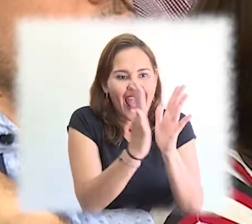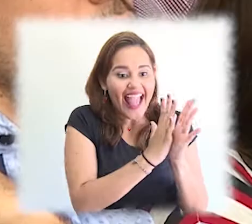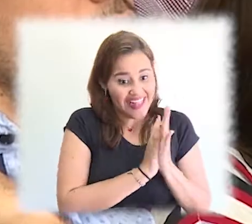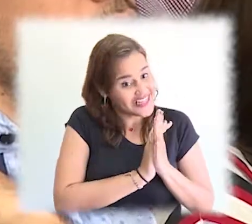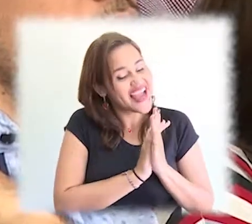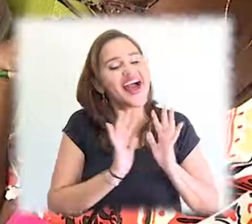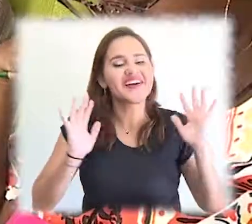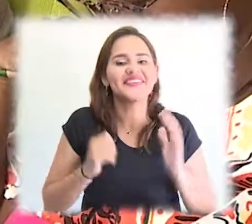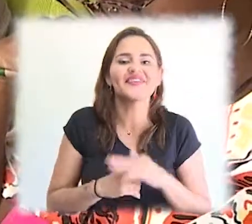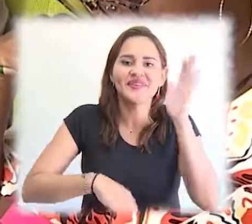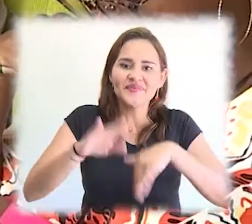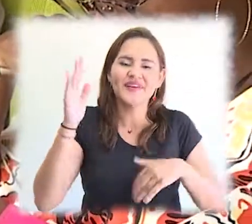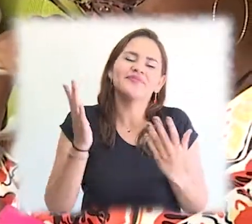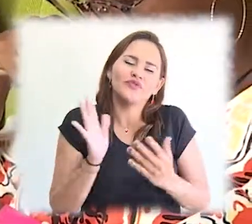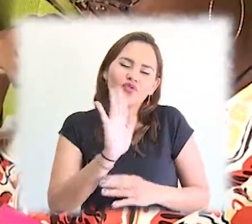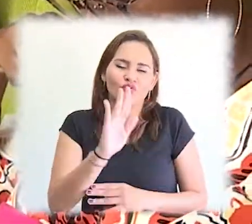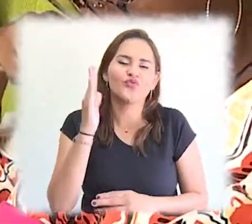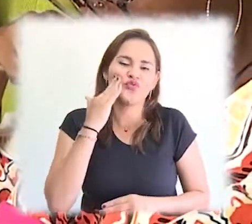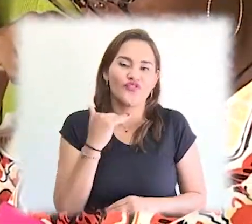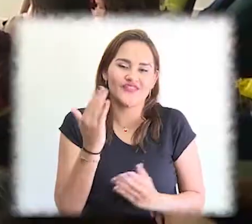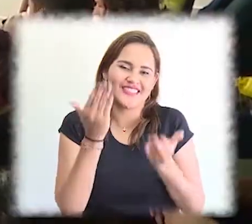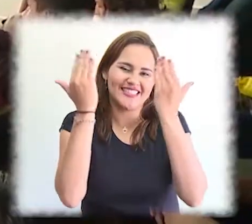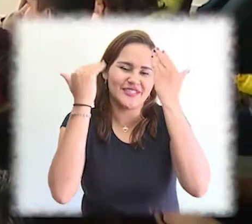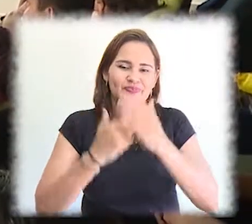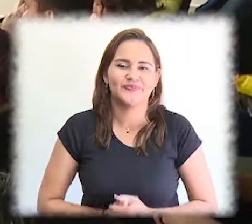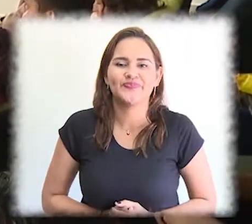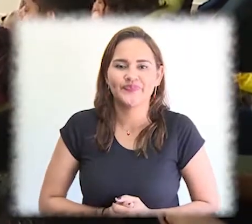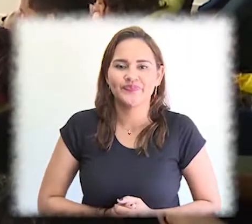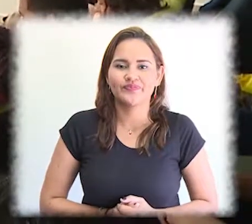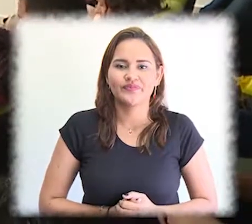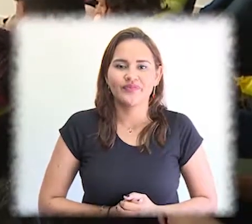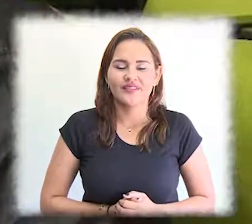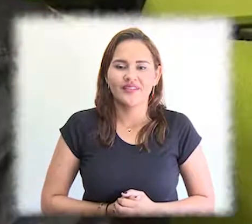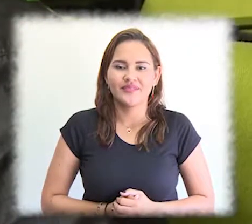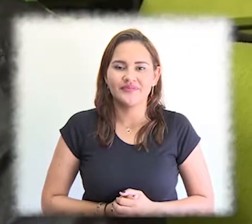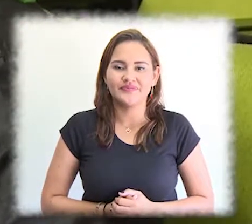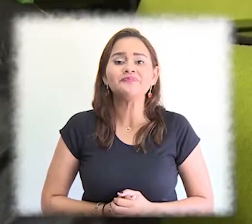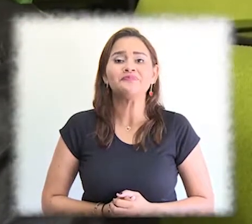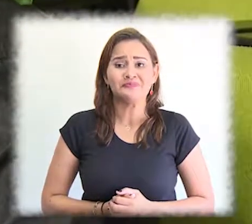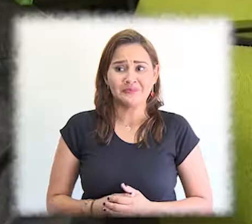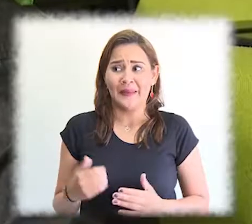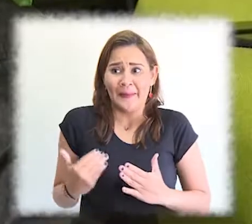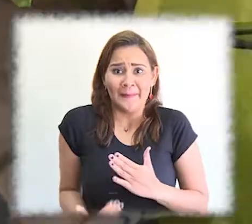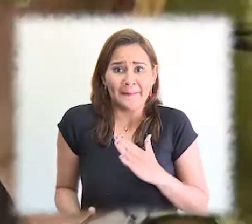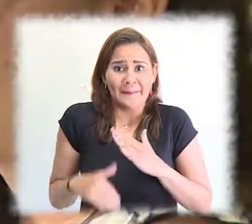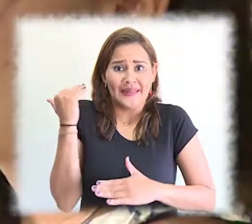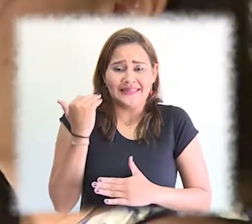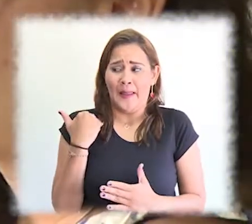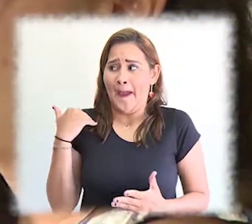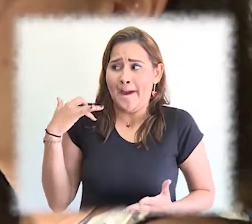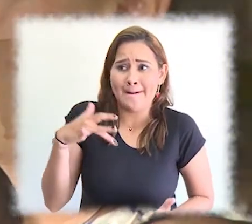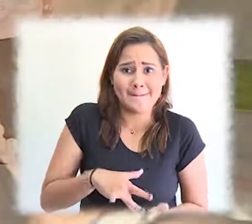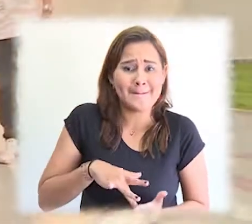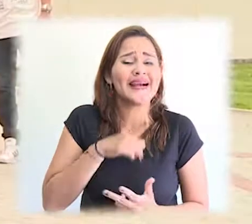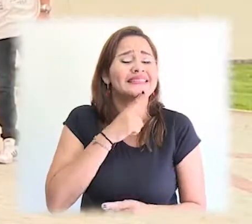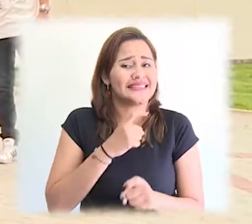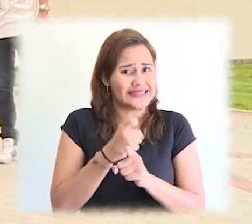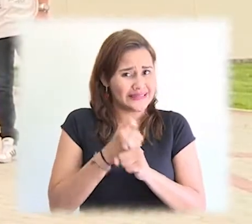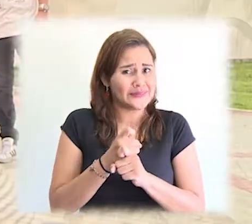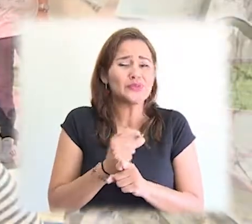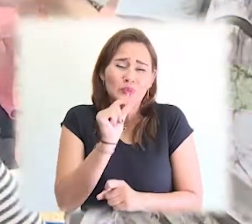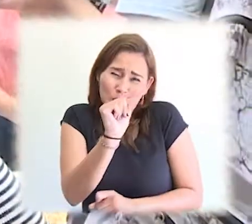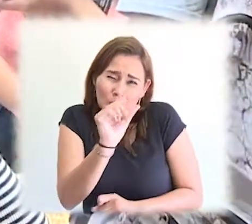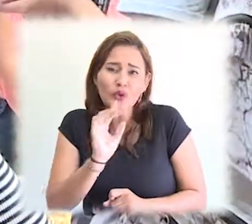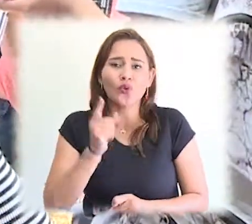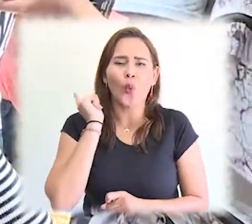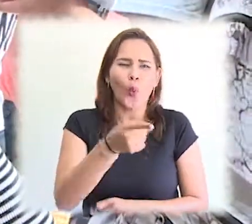ratificando la buena imagen académica y proyección internacional que tiene la institución entre los jóvenes universitarios alrededor del